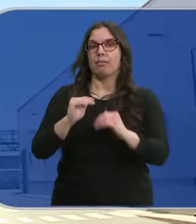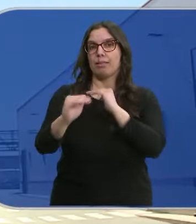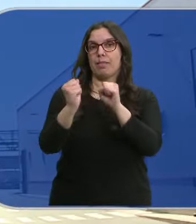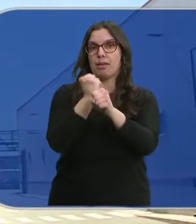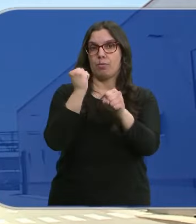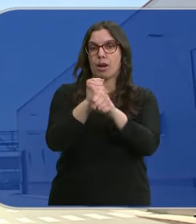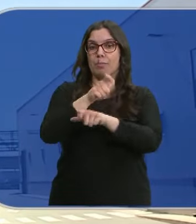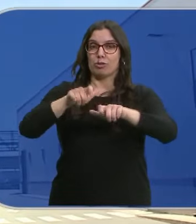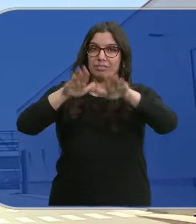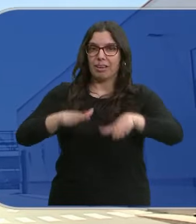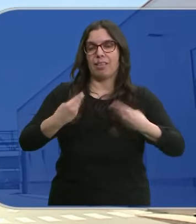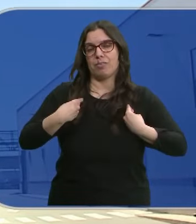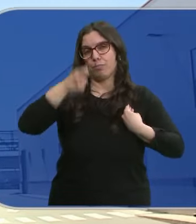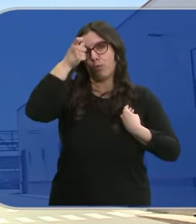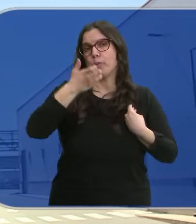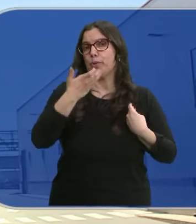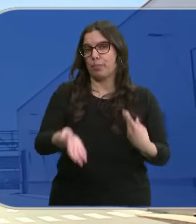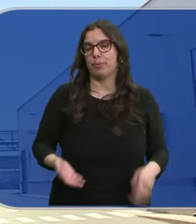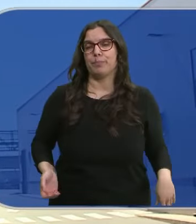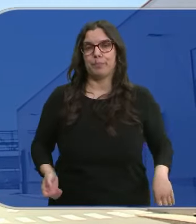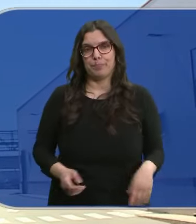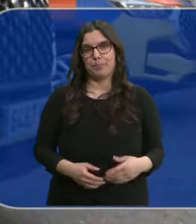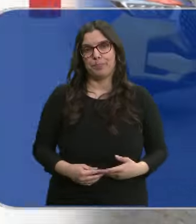laboral y fijan población en el mundo rural.